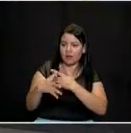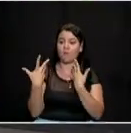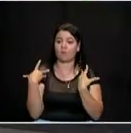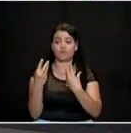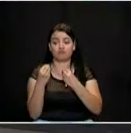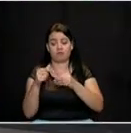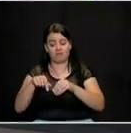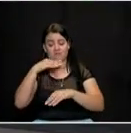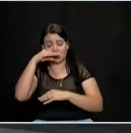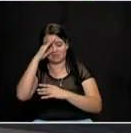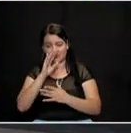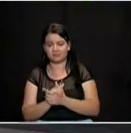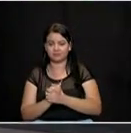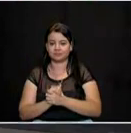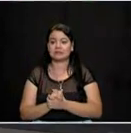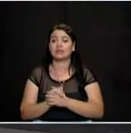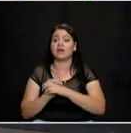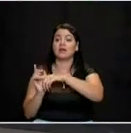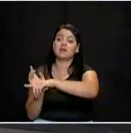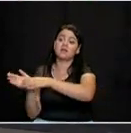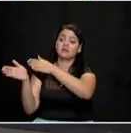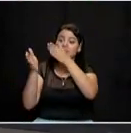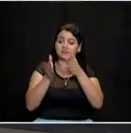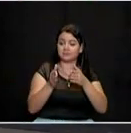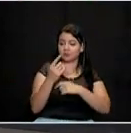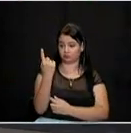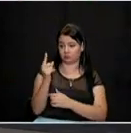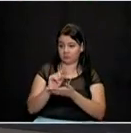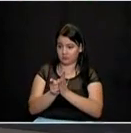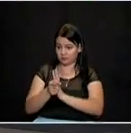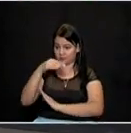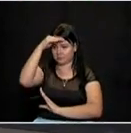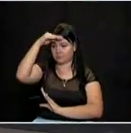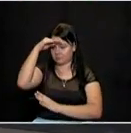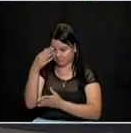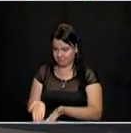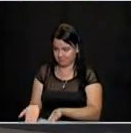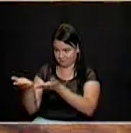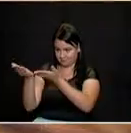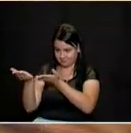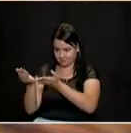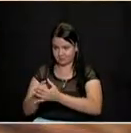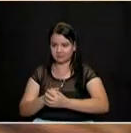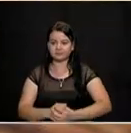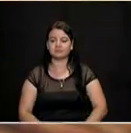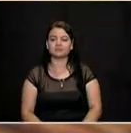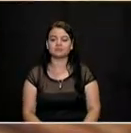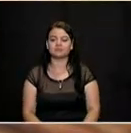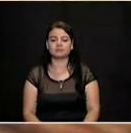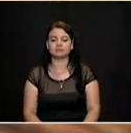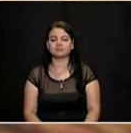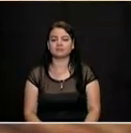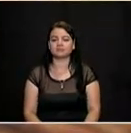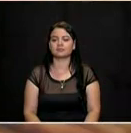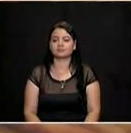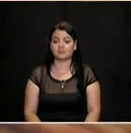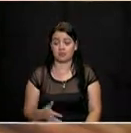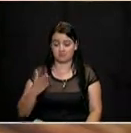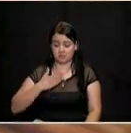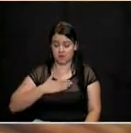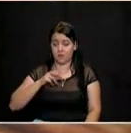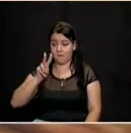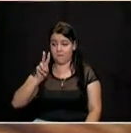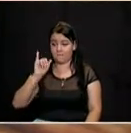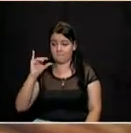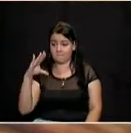Muchas gracias, candidato. Un minuto también de cierre para Víctor Correa del Polo Democrático. Yo soy Víctor Correa,